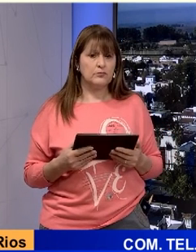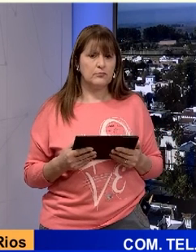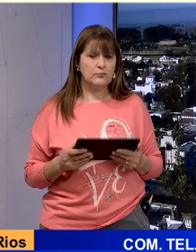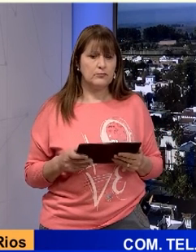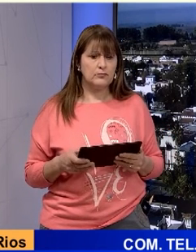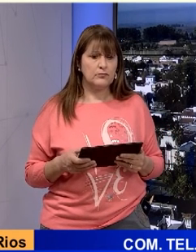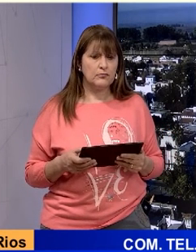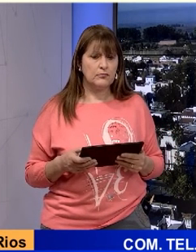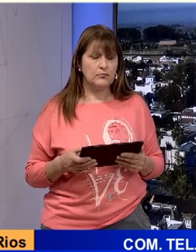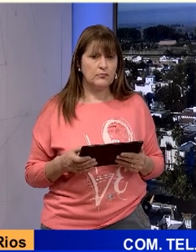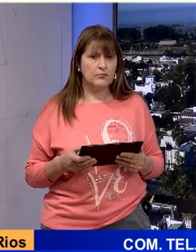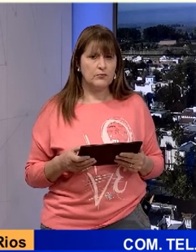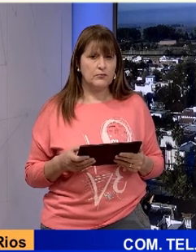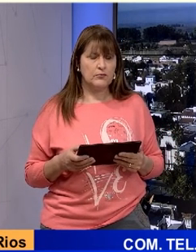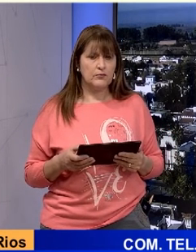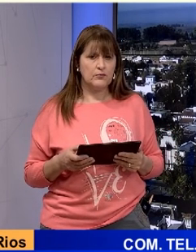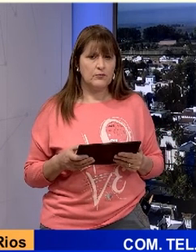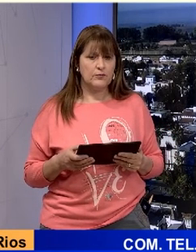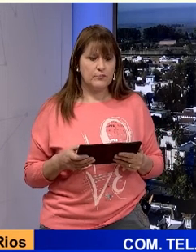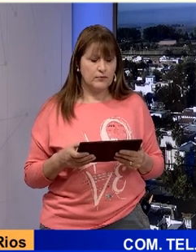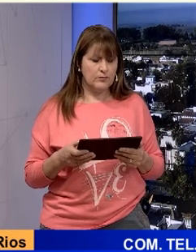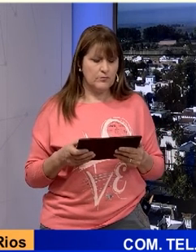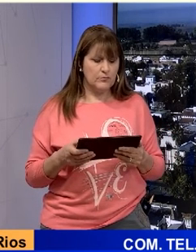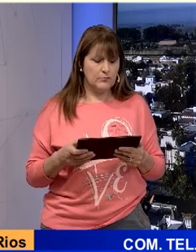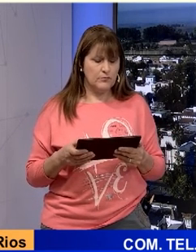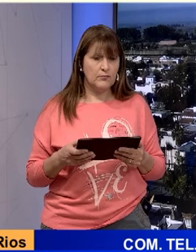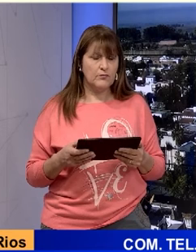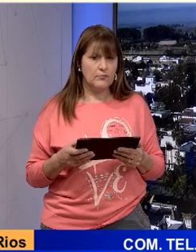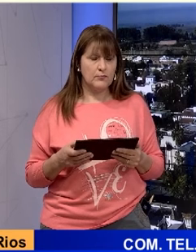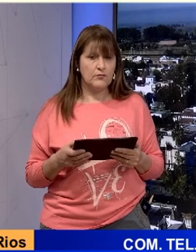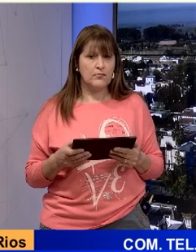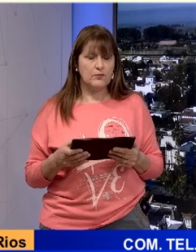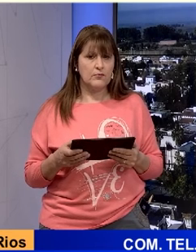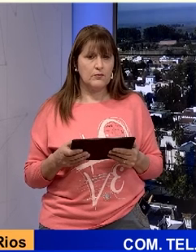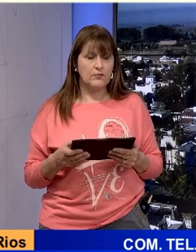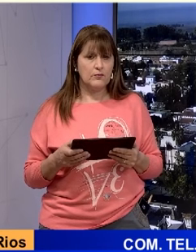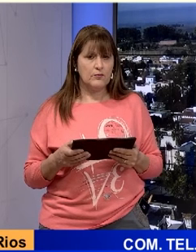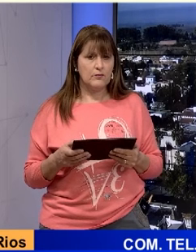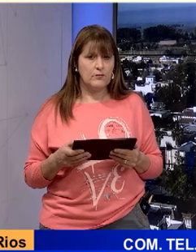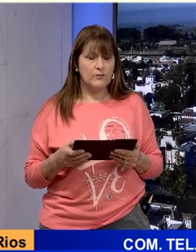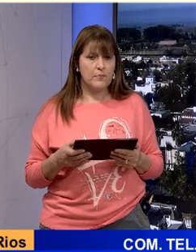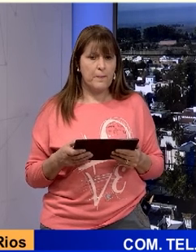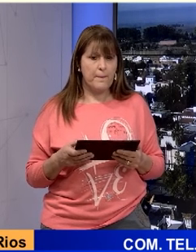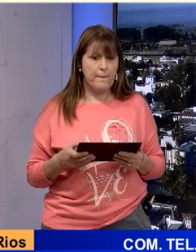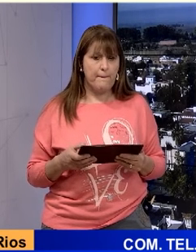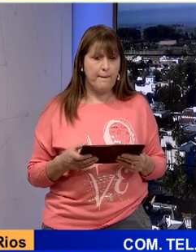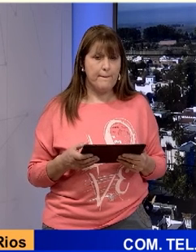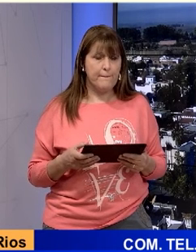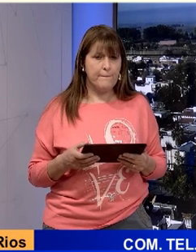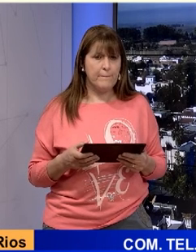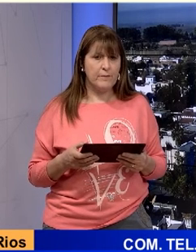municipalidad de Paraná, y obviamente nosotros vamos